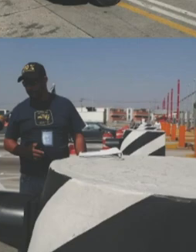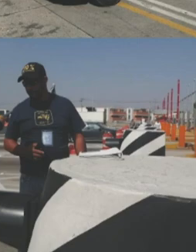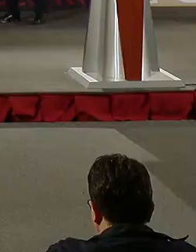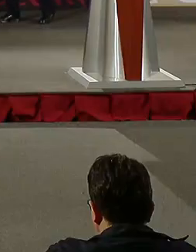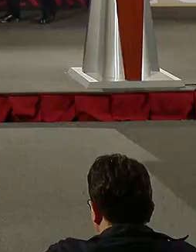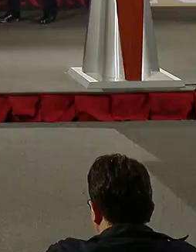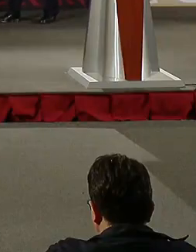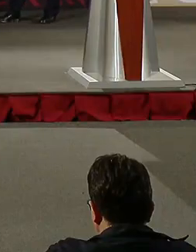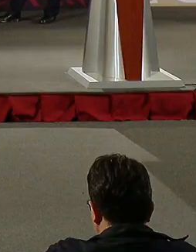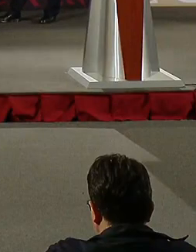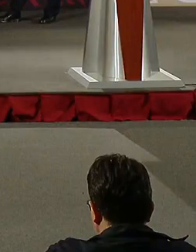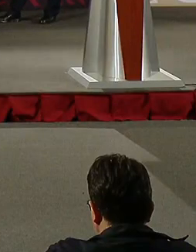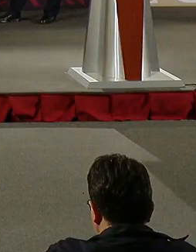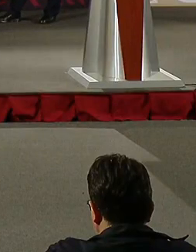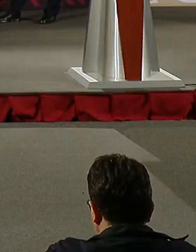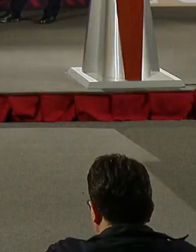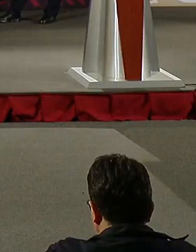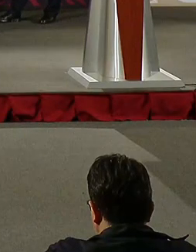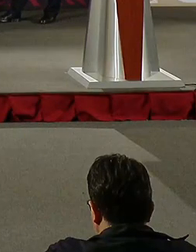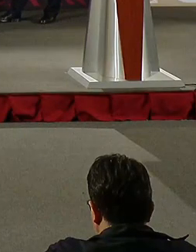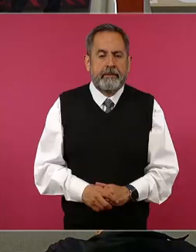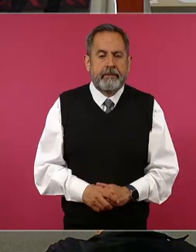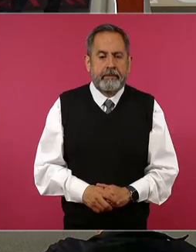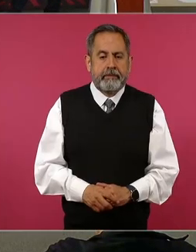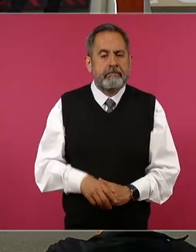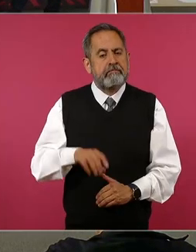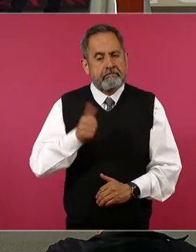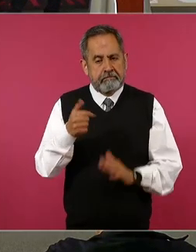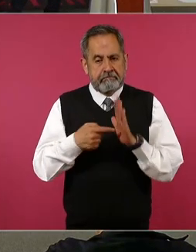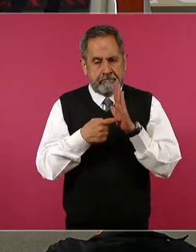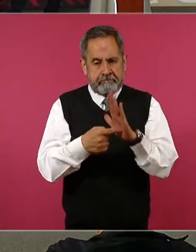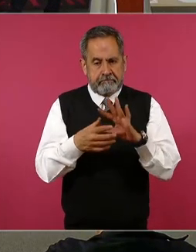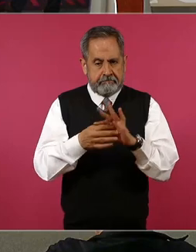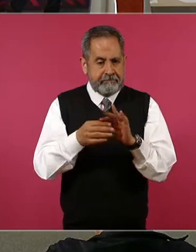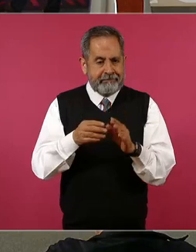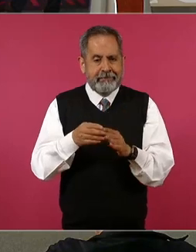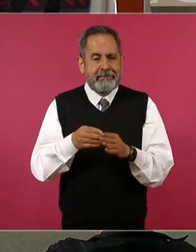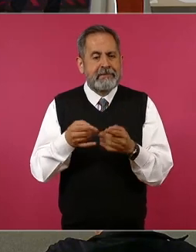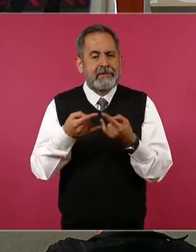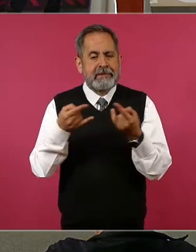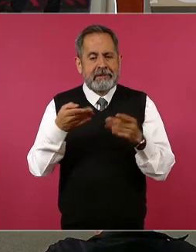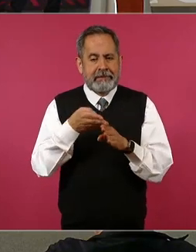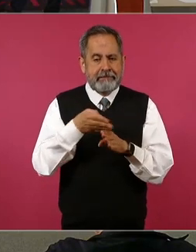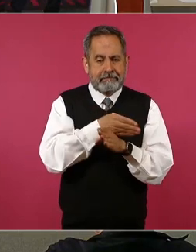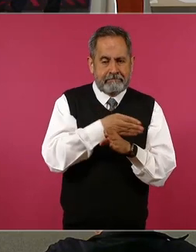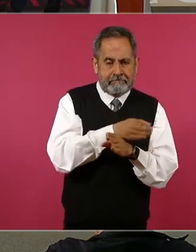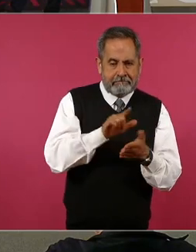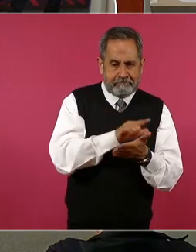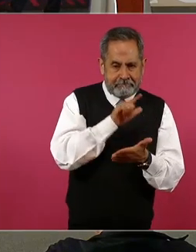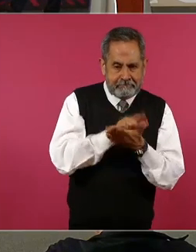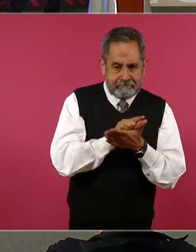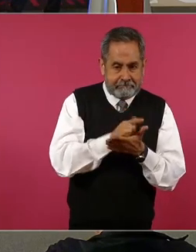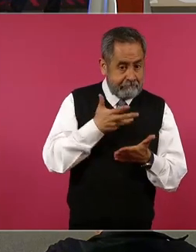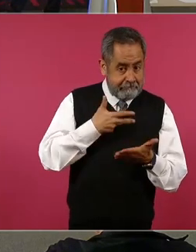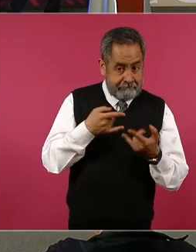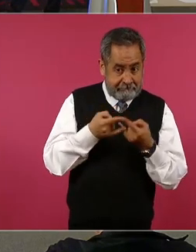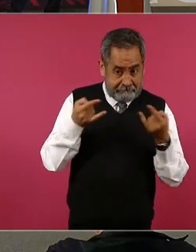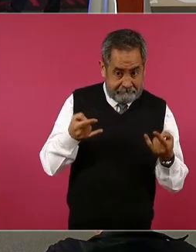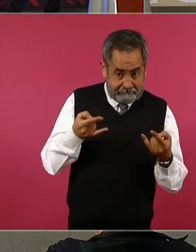tiene que ver con la expedición de constancias de antecedentes penales en línea. Adelante.